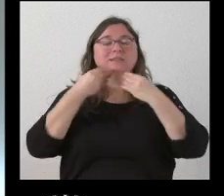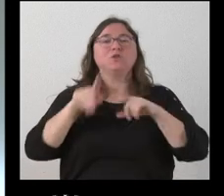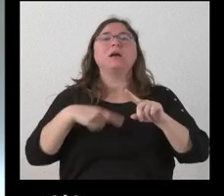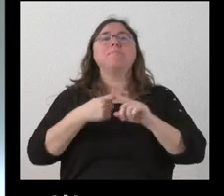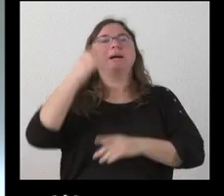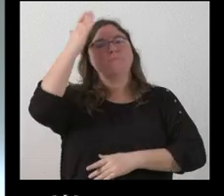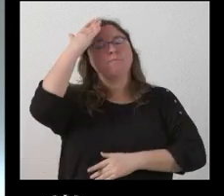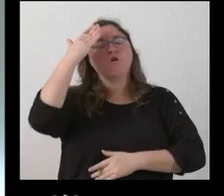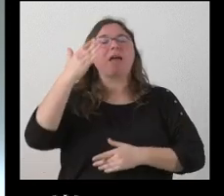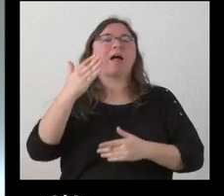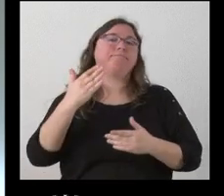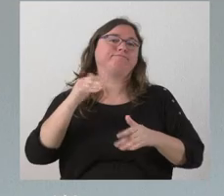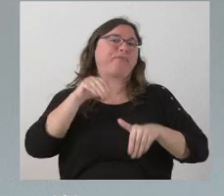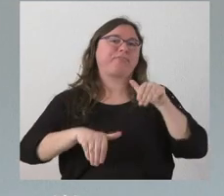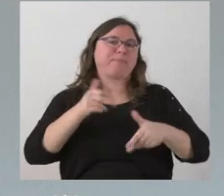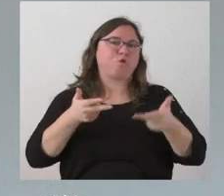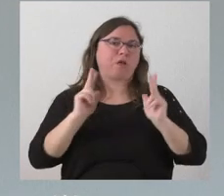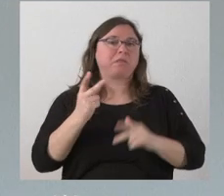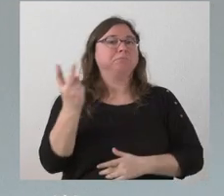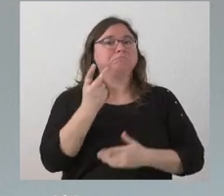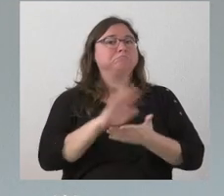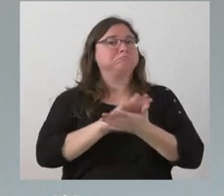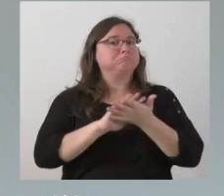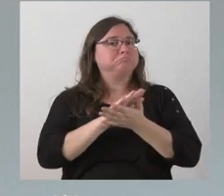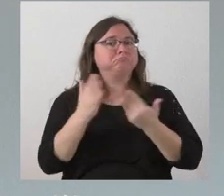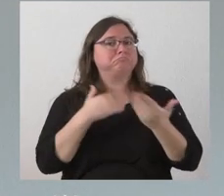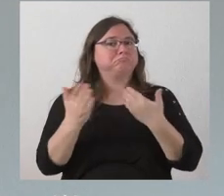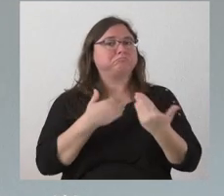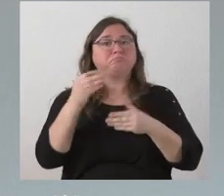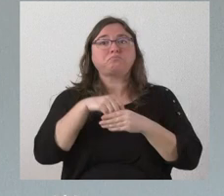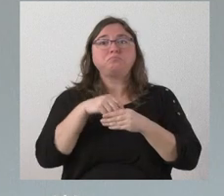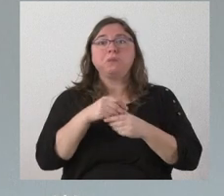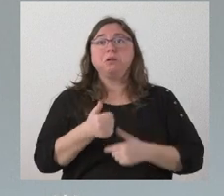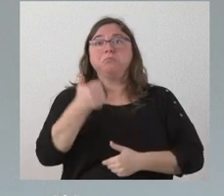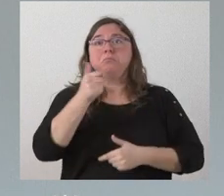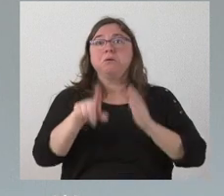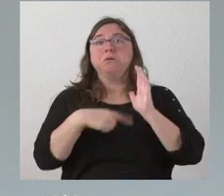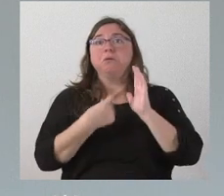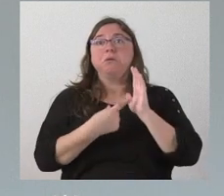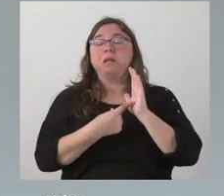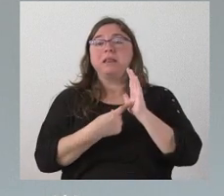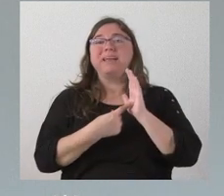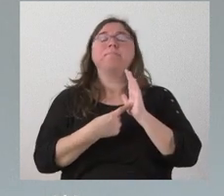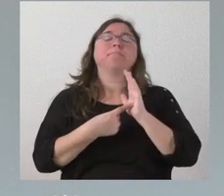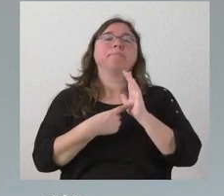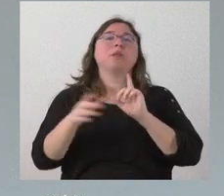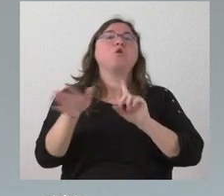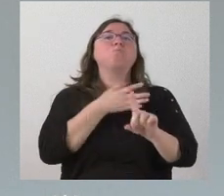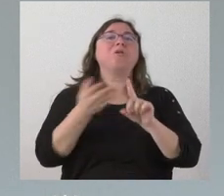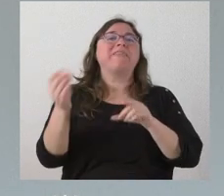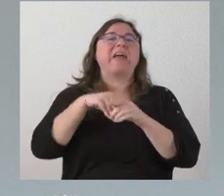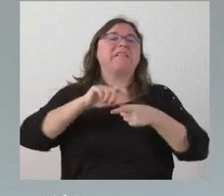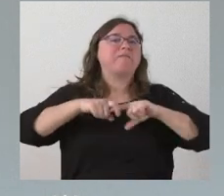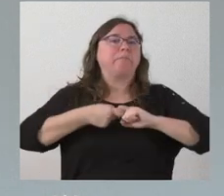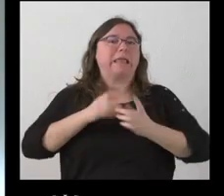internamente ambas formaciones y no le puedo avanzar nada más en relación a la ley de violencia intrafamiliar no tengo ningún dato al